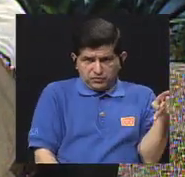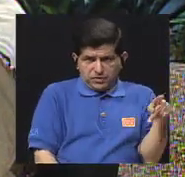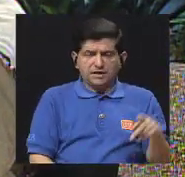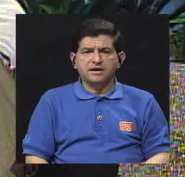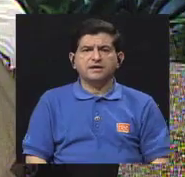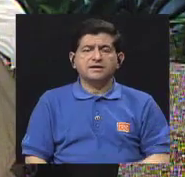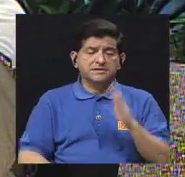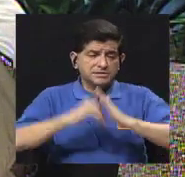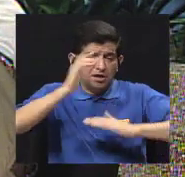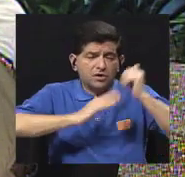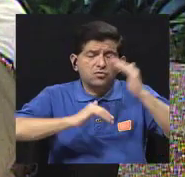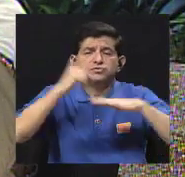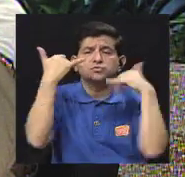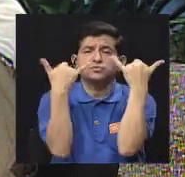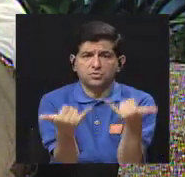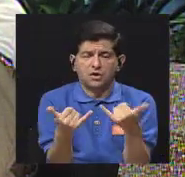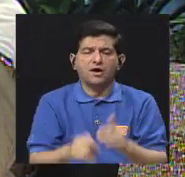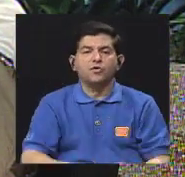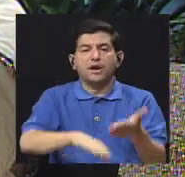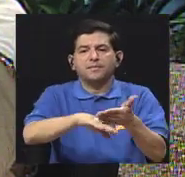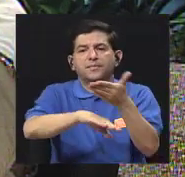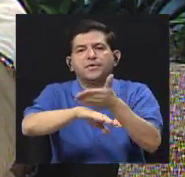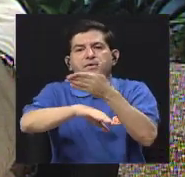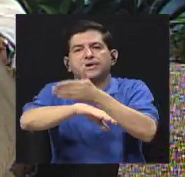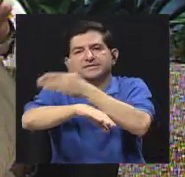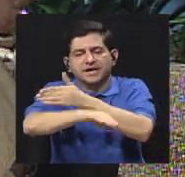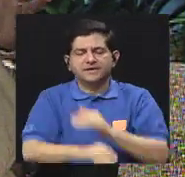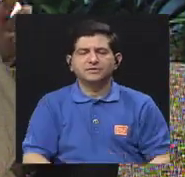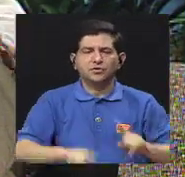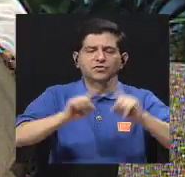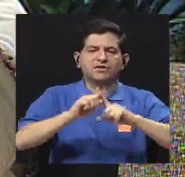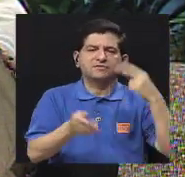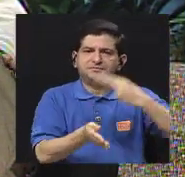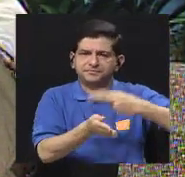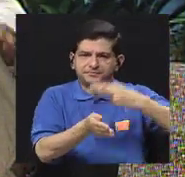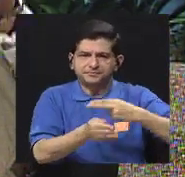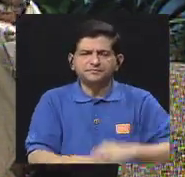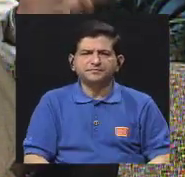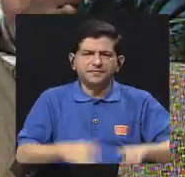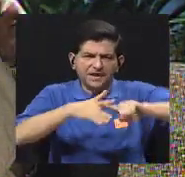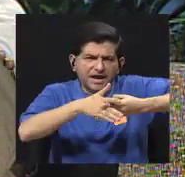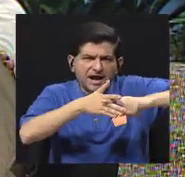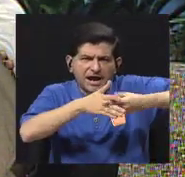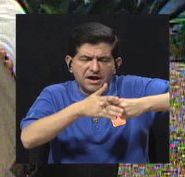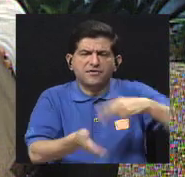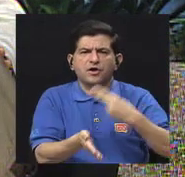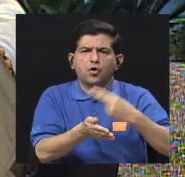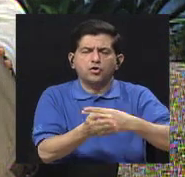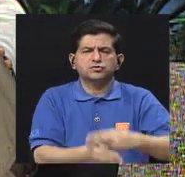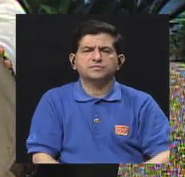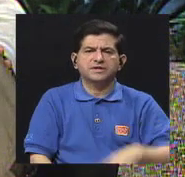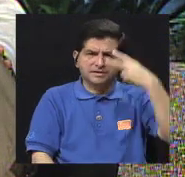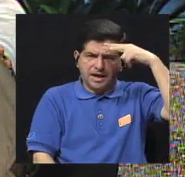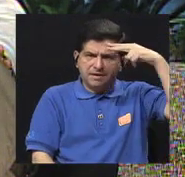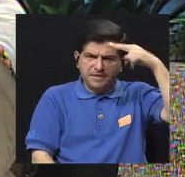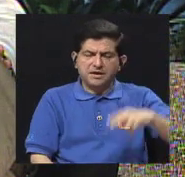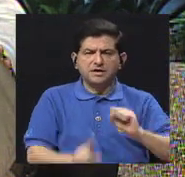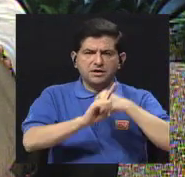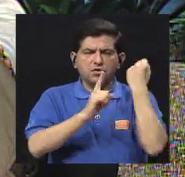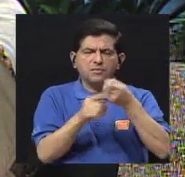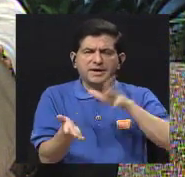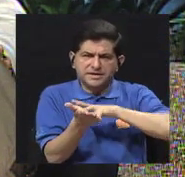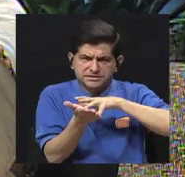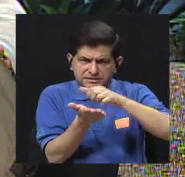está reconstruyéndose, recuperándose y varios hospitales que han sido reforzados como Hospital México para asuntos de